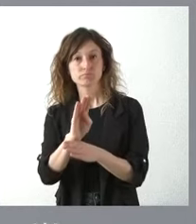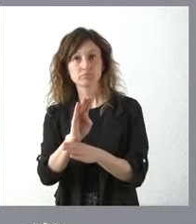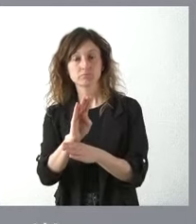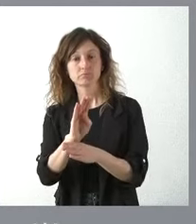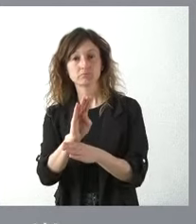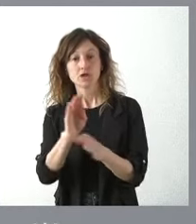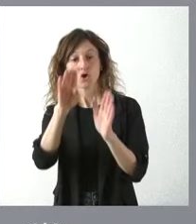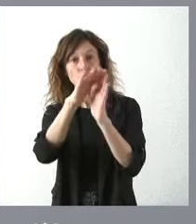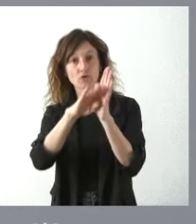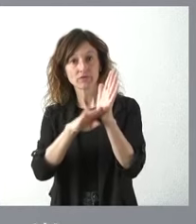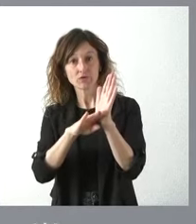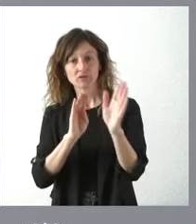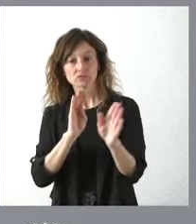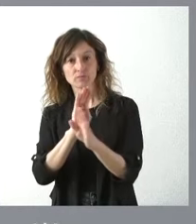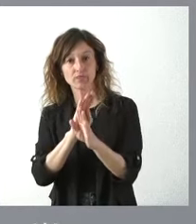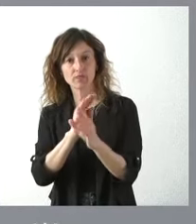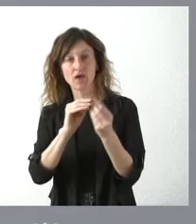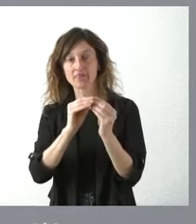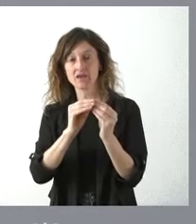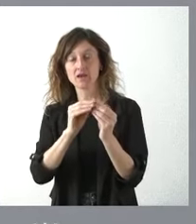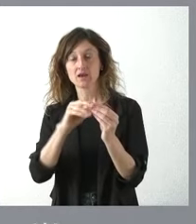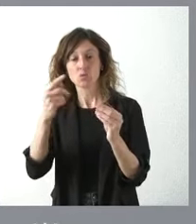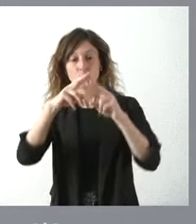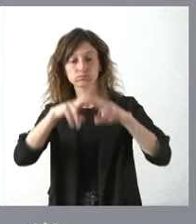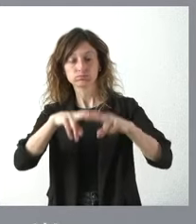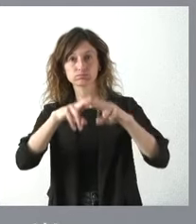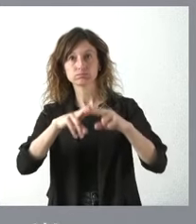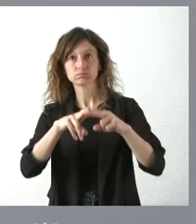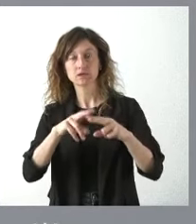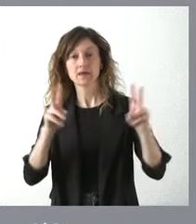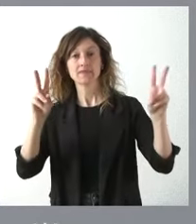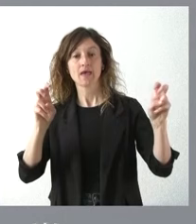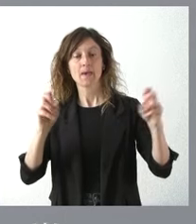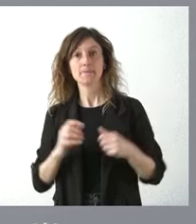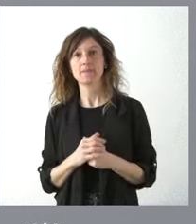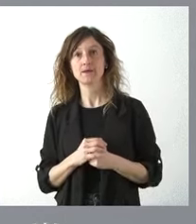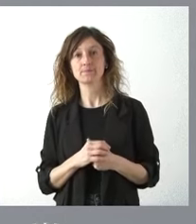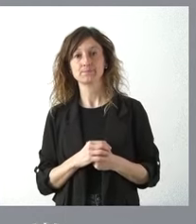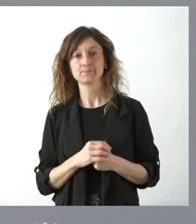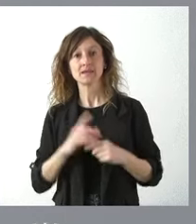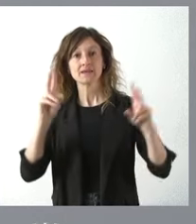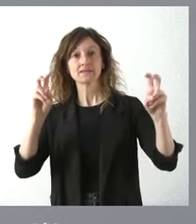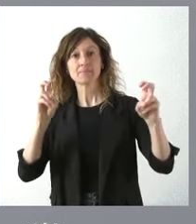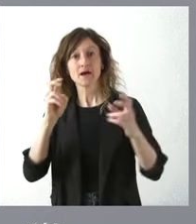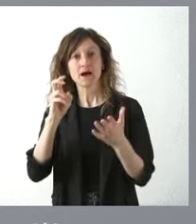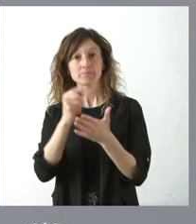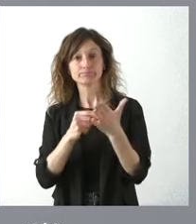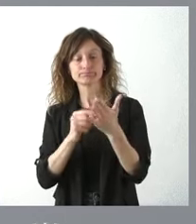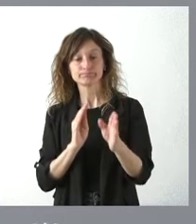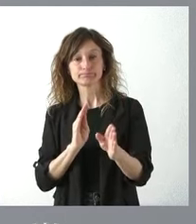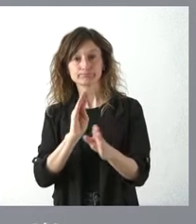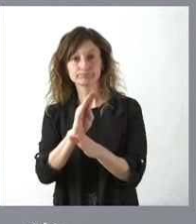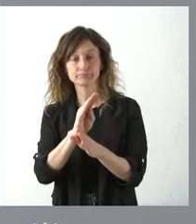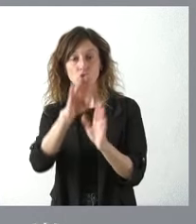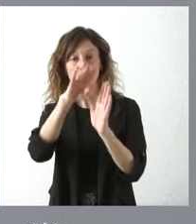establecer las condiciones de la subvención que se otorga y luego examinar lógicamente que las partidas que se entregan como